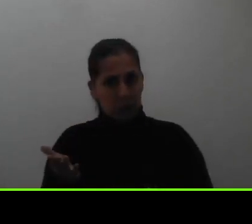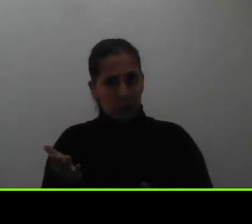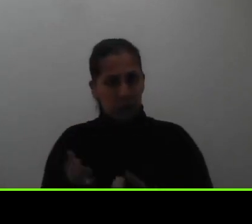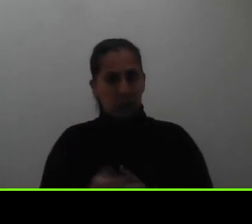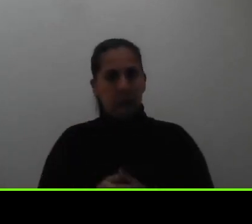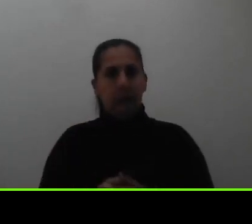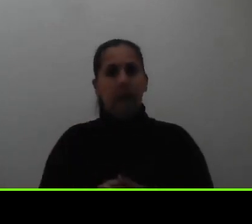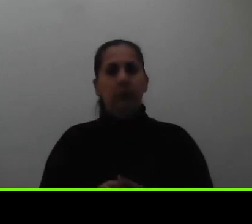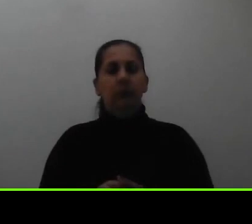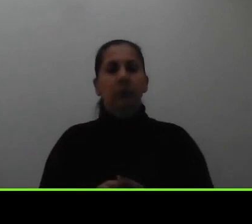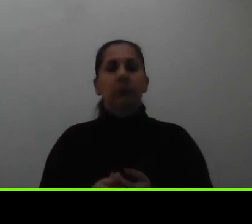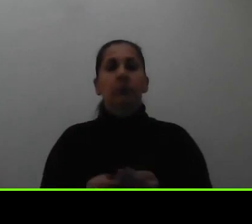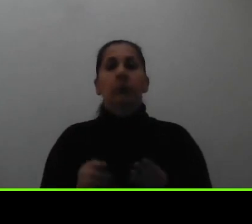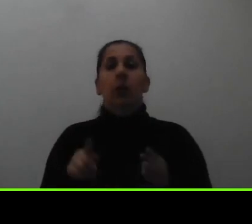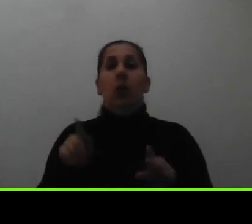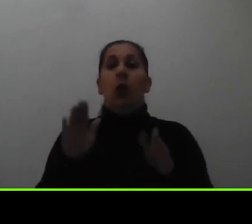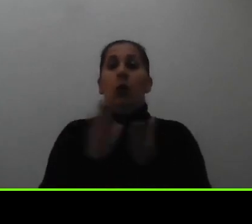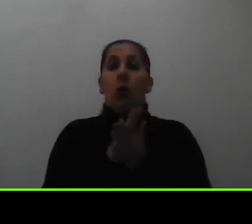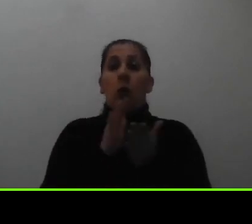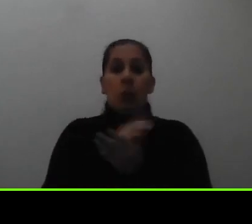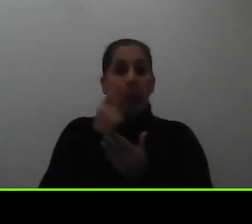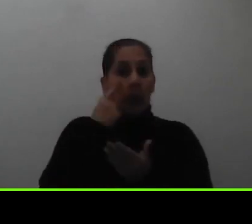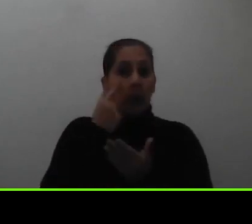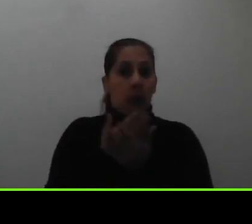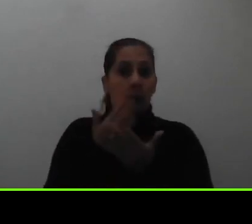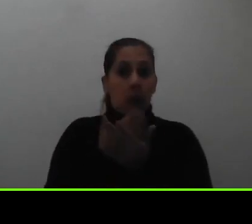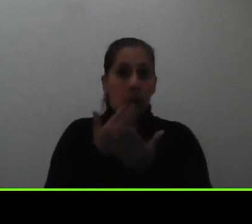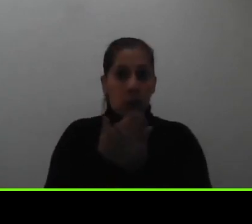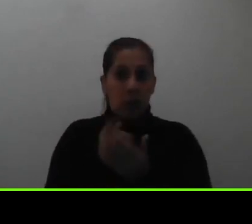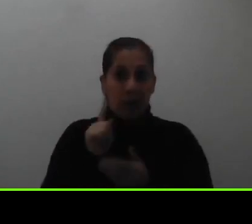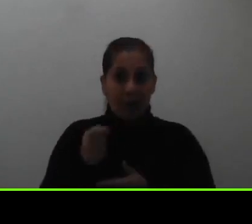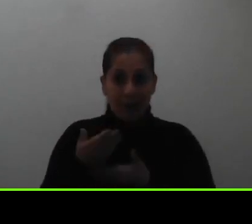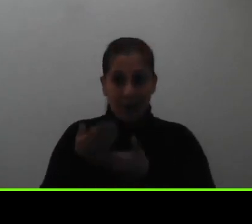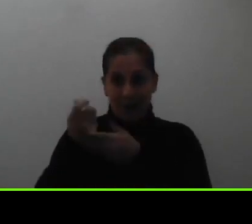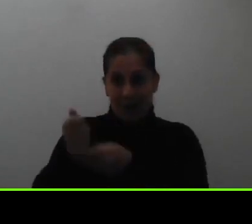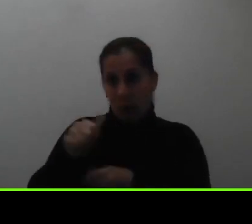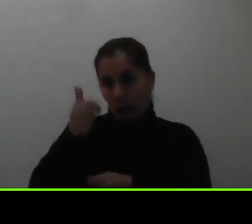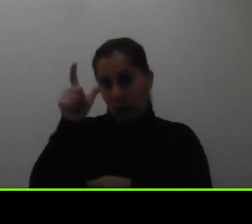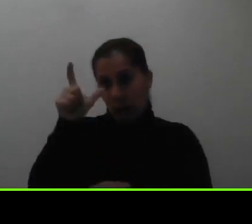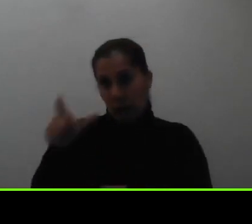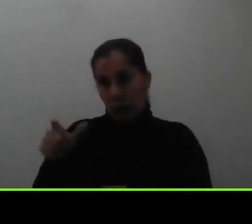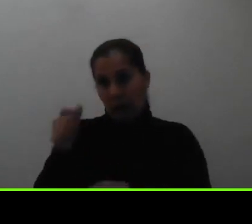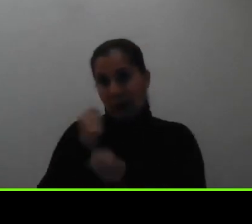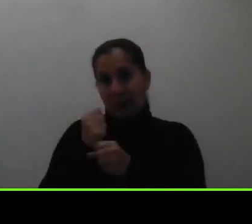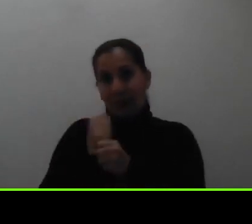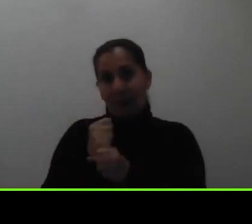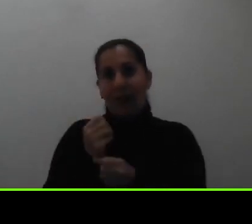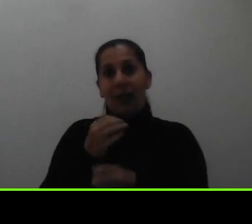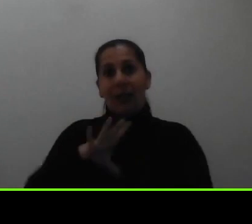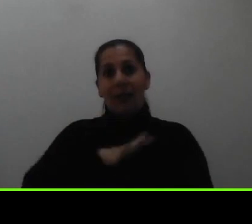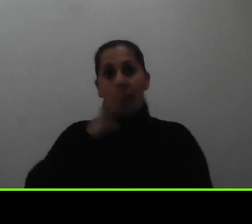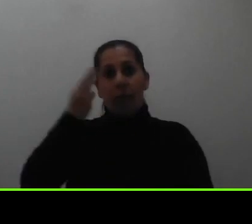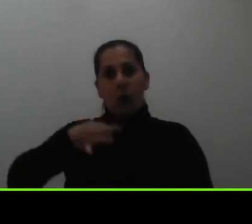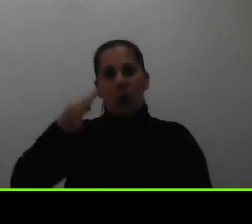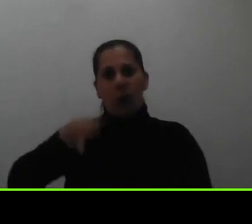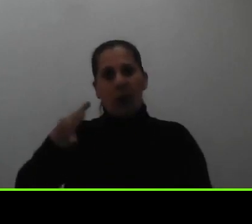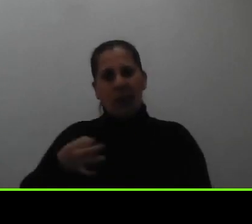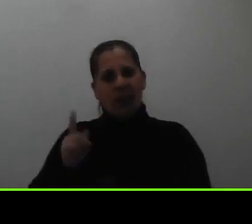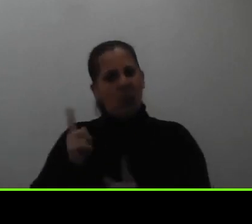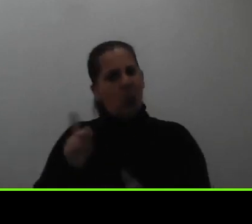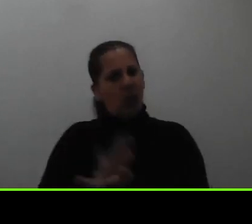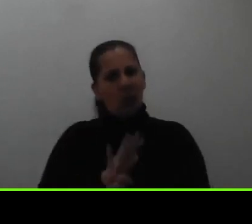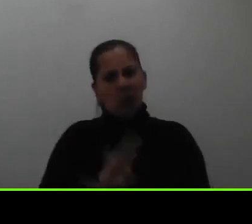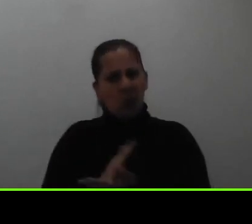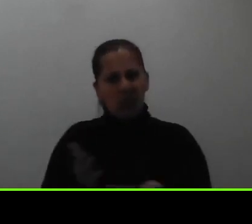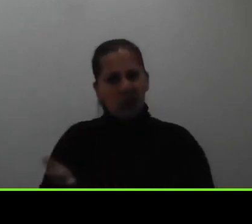también los documentos probatorios que deben presentar personas que trabajan informalmente cuáles serían esos